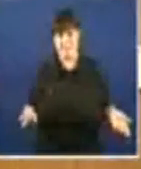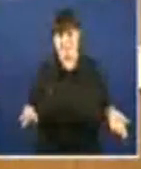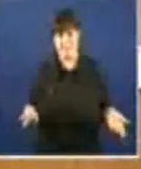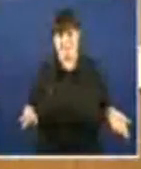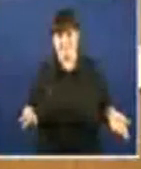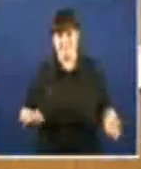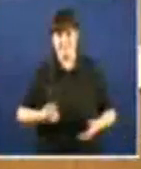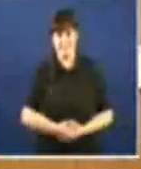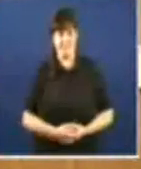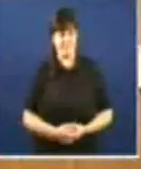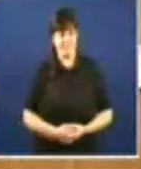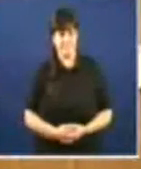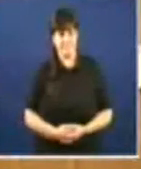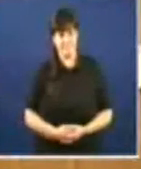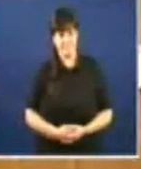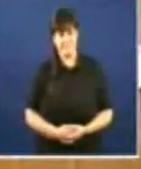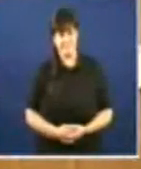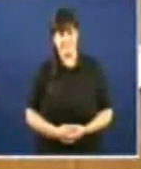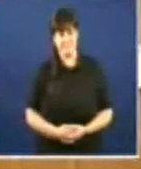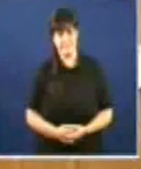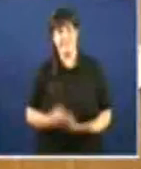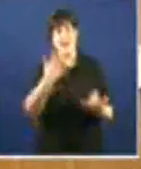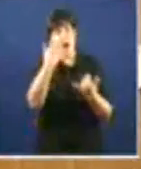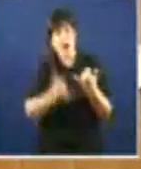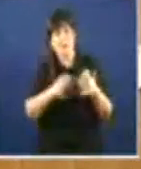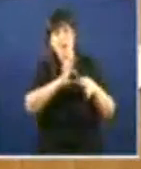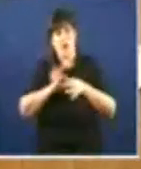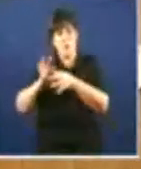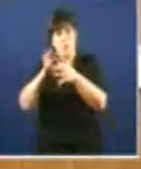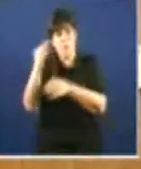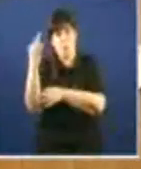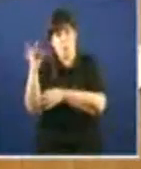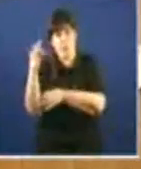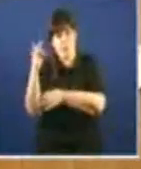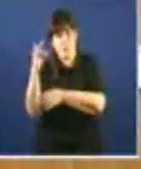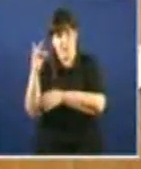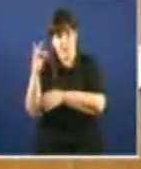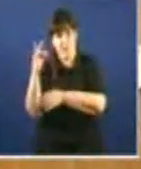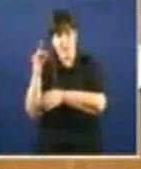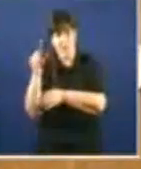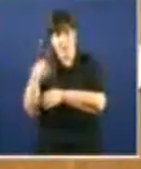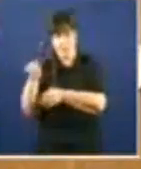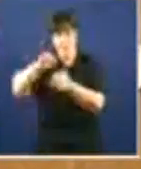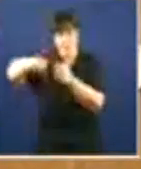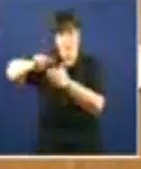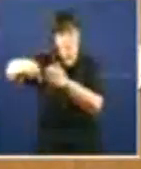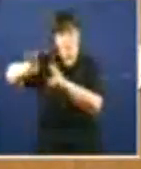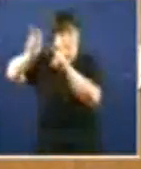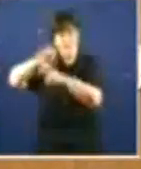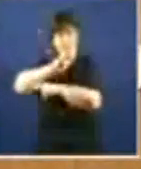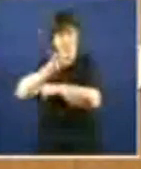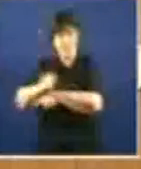Finalmente, a unión fenosa que se concederon todos e cada un dos contratos de suministro e de venta de electricidade,